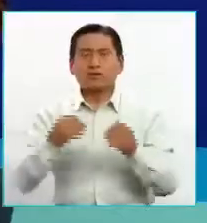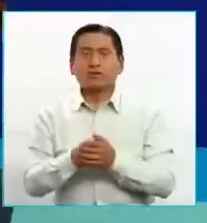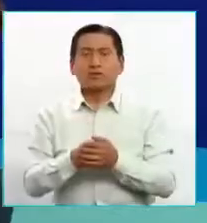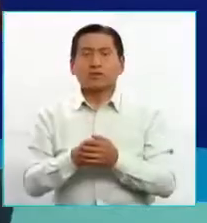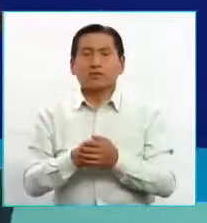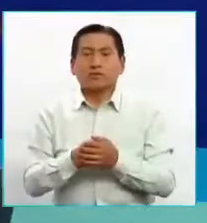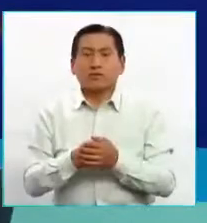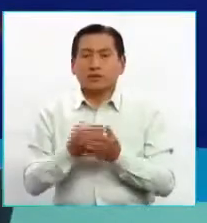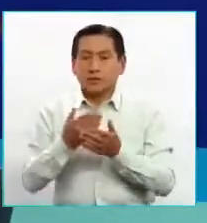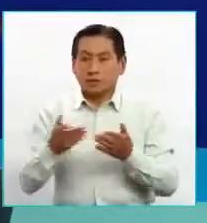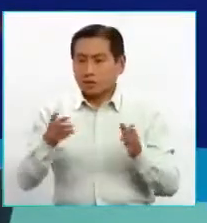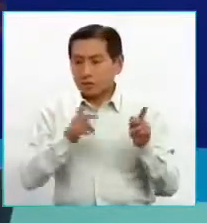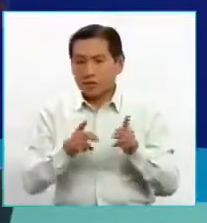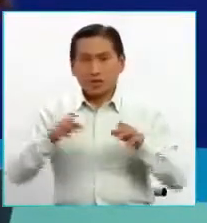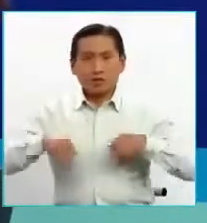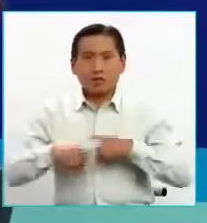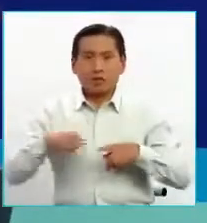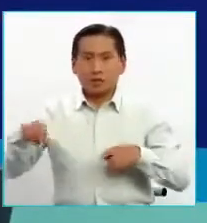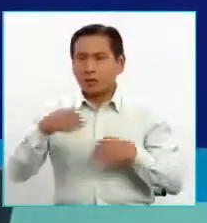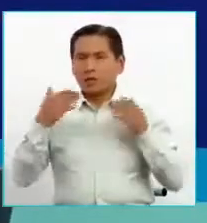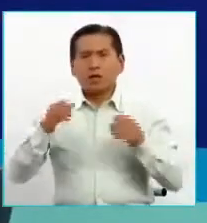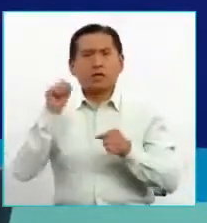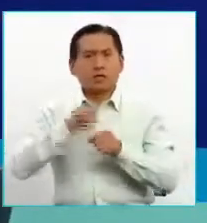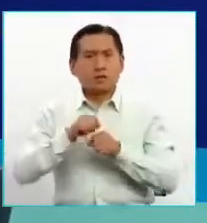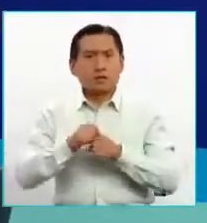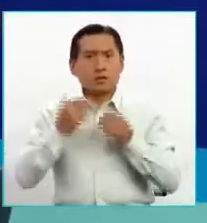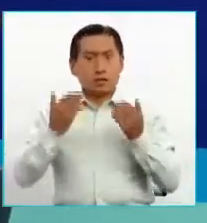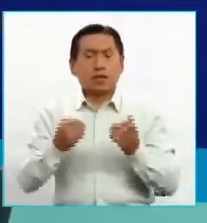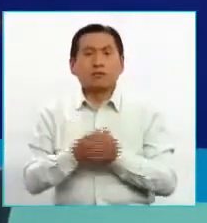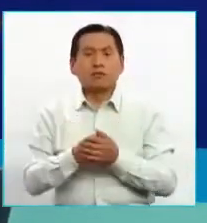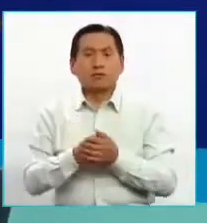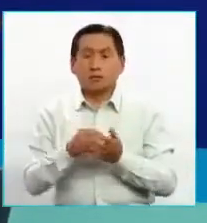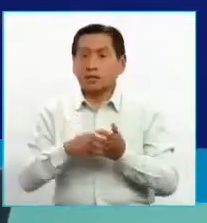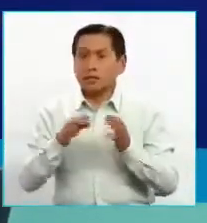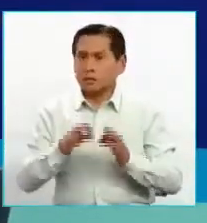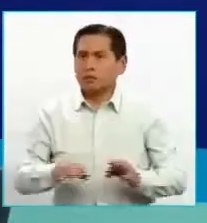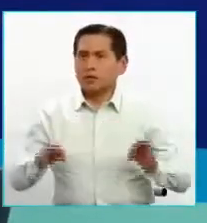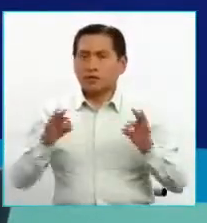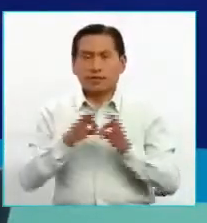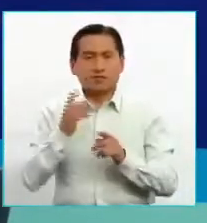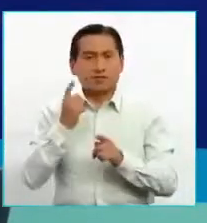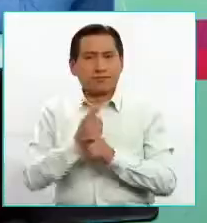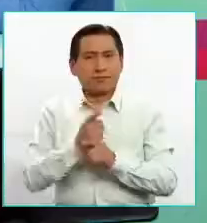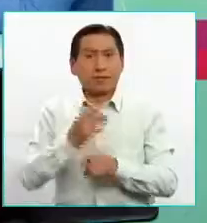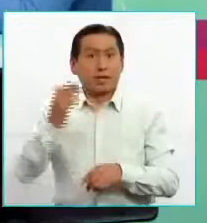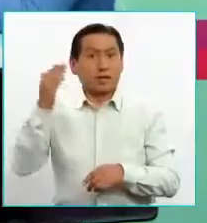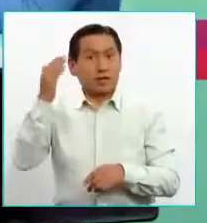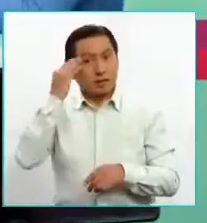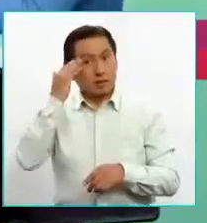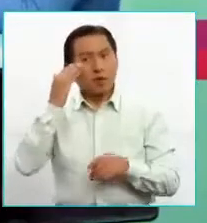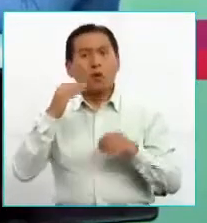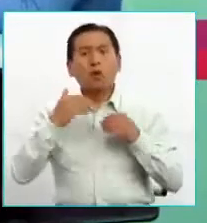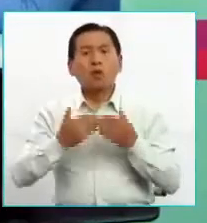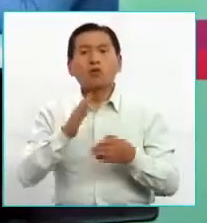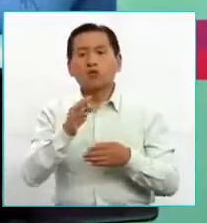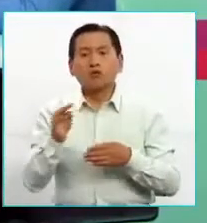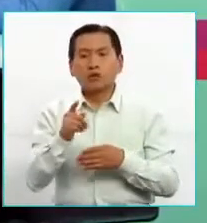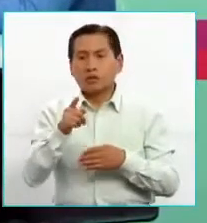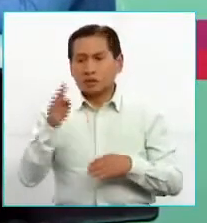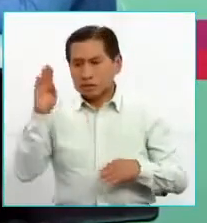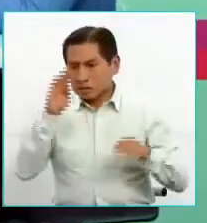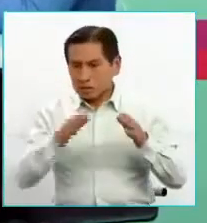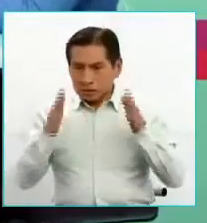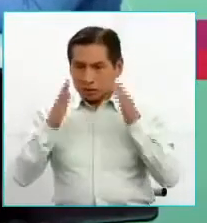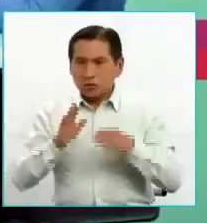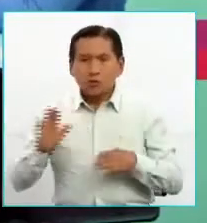físicamente el plan en mesa, pero se está trabajando. Y creo que es un paso importante para saber que está el ministerio preocupado también